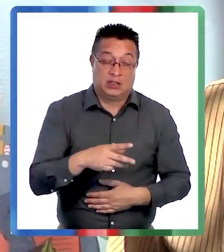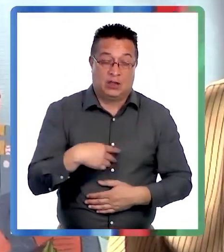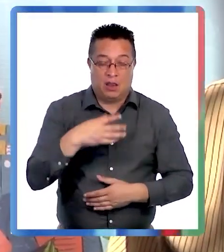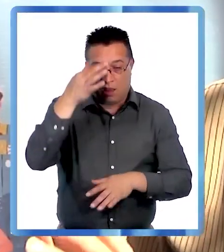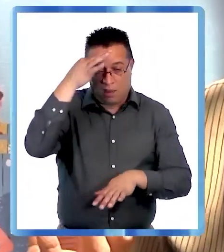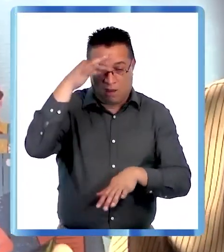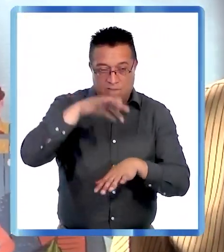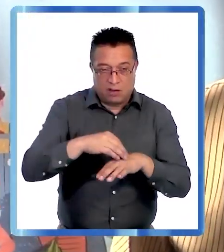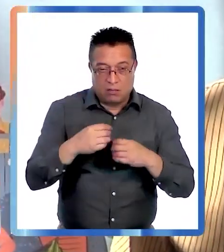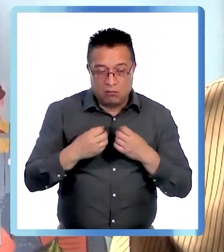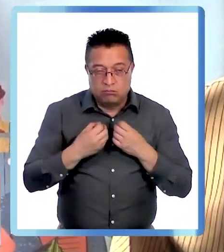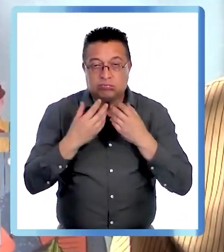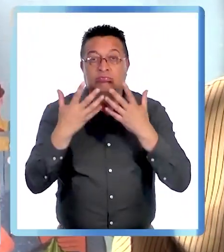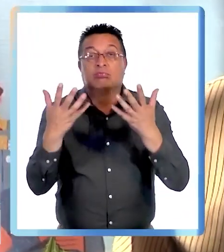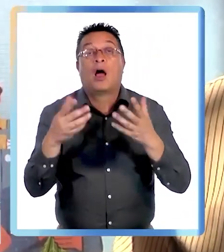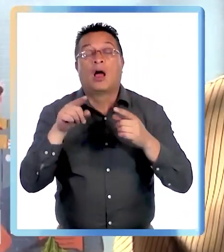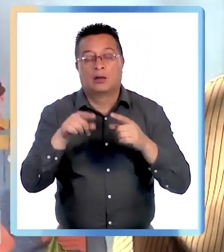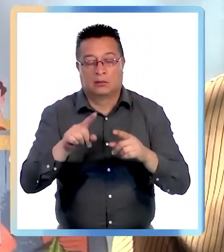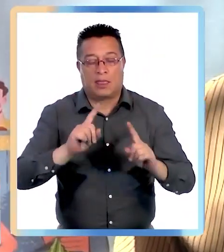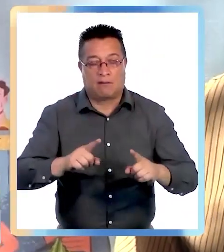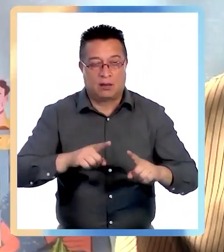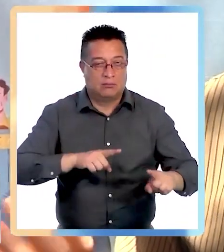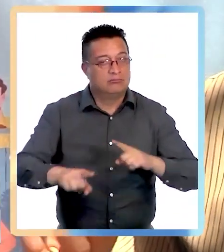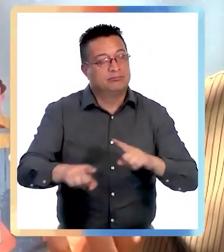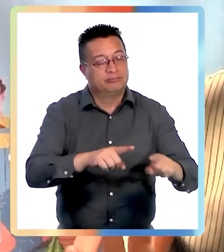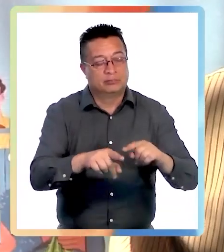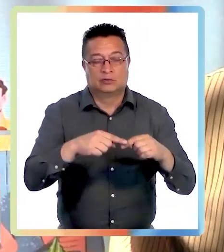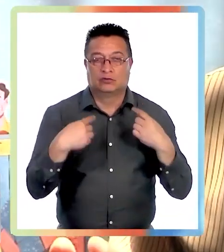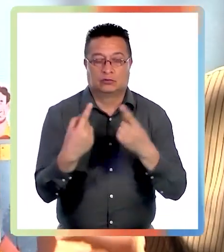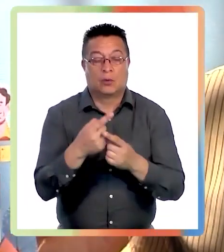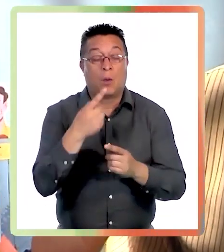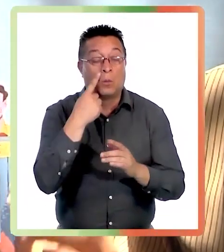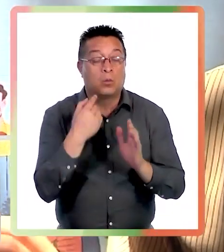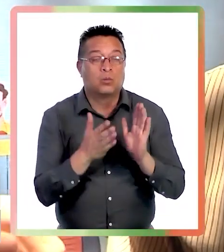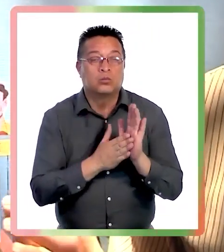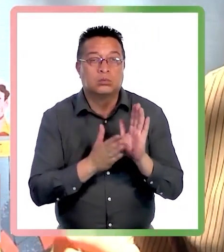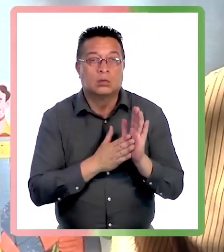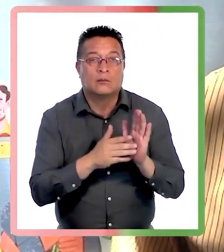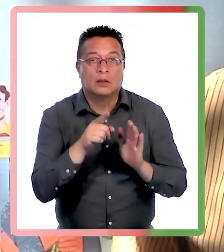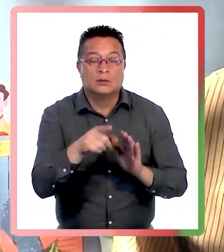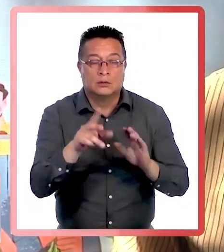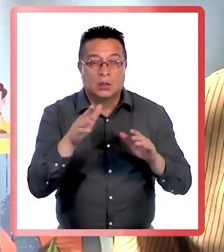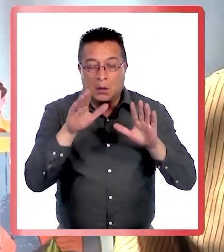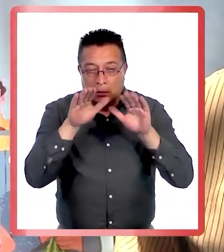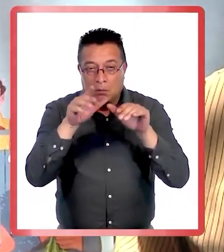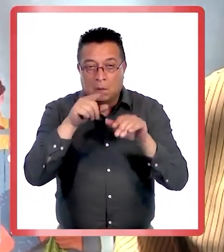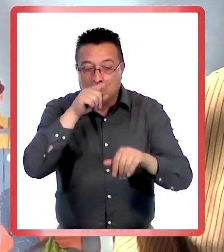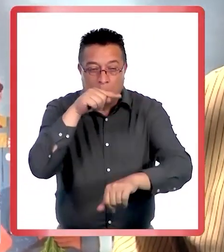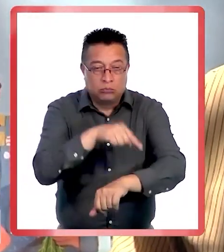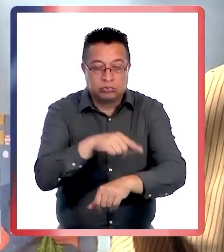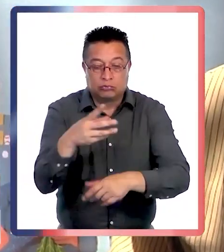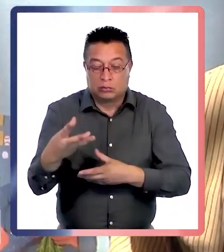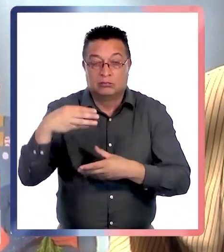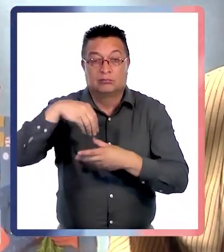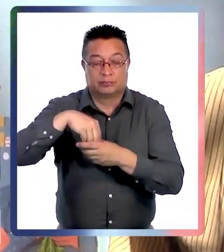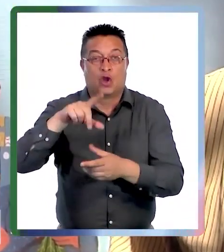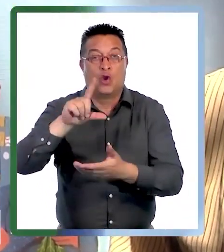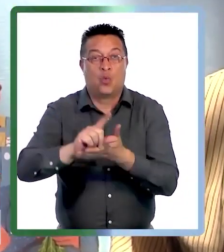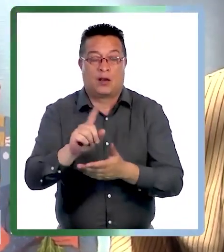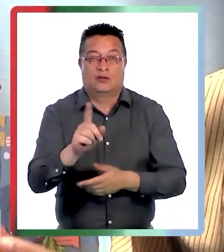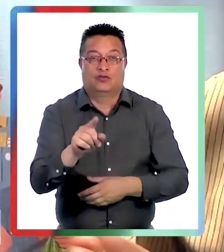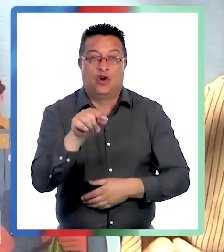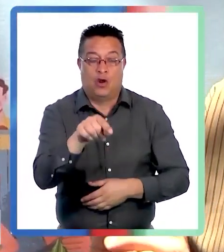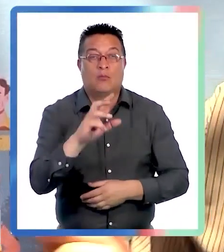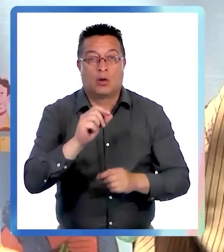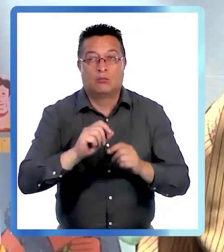enfermedad y nosotros tenemos que tomar las acciones correspondientes para verificar de que los mosquitos no estén presentes en el lugar que estuvo esa persona